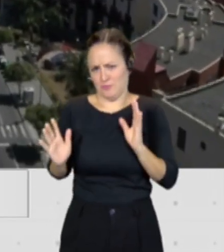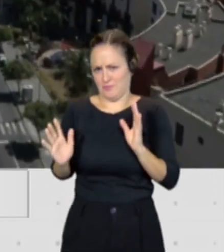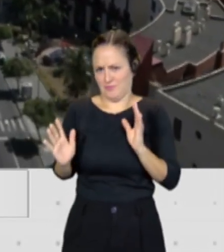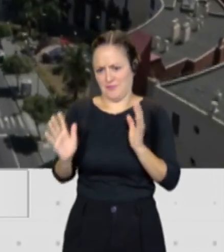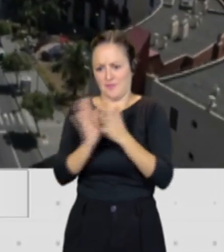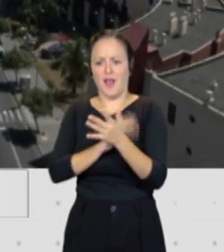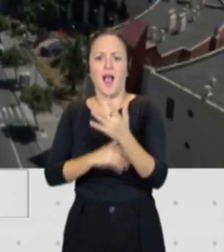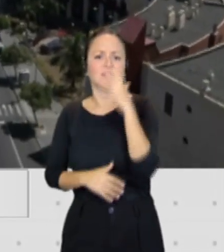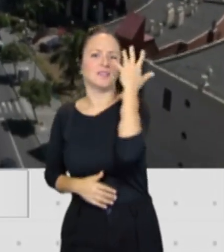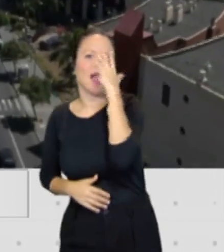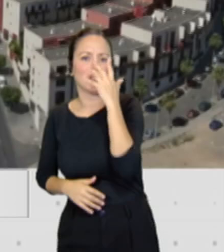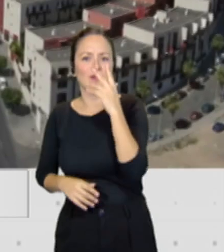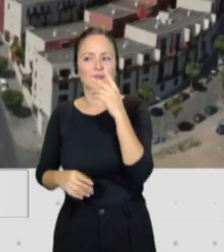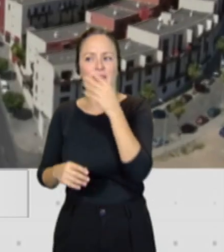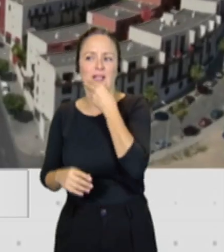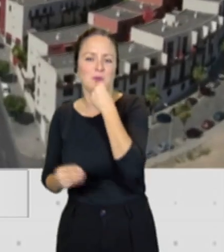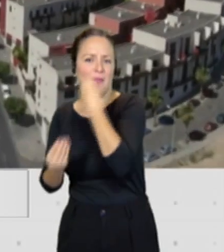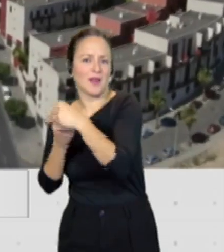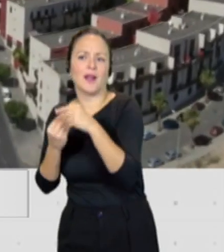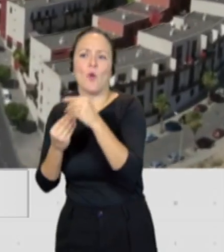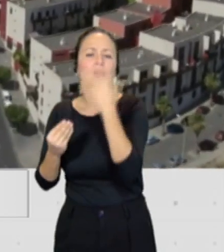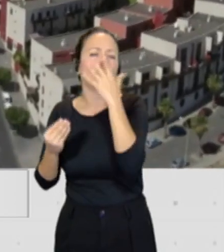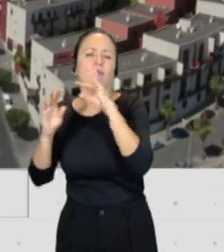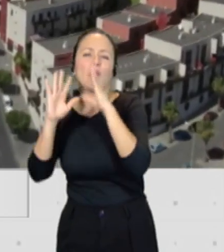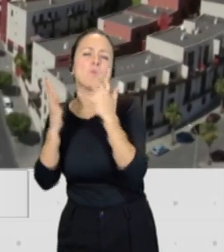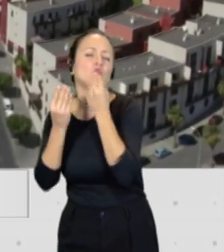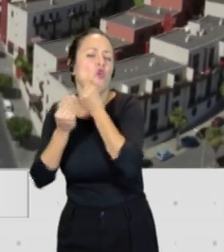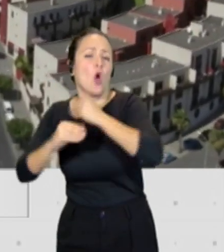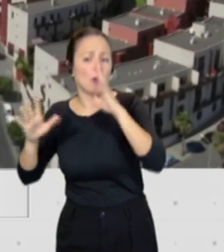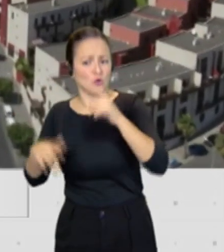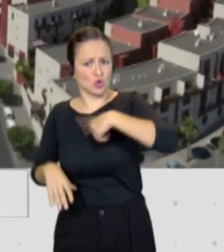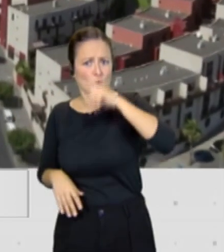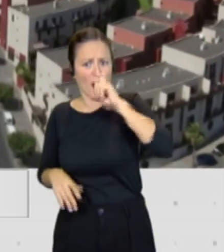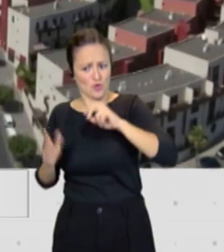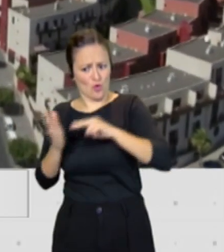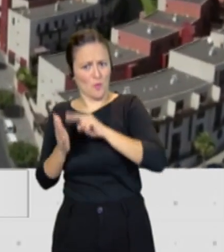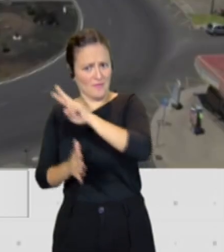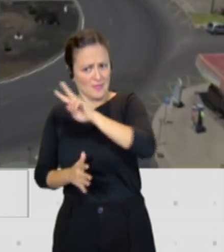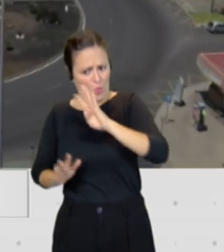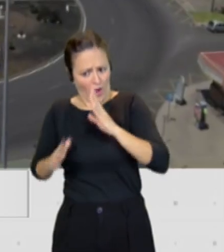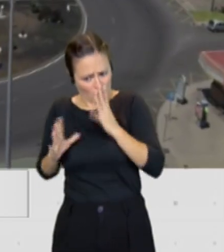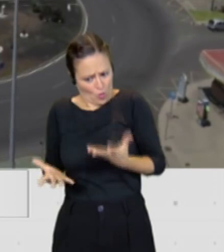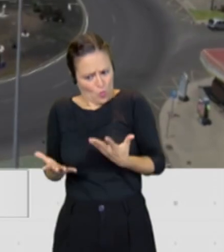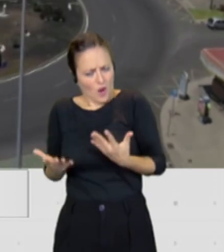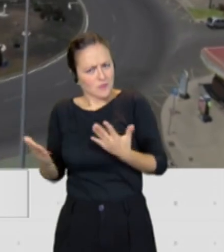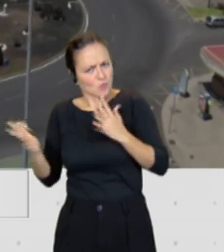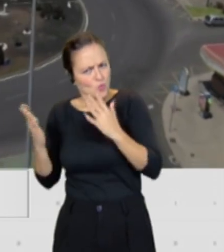Canaria los mejores carnavales del mundo. Hemos tenido un gran carnaval en el año 2024 y ya estamos trabajando para tener un gran carnaval